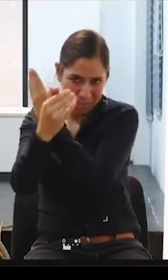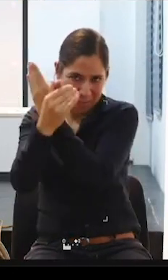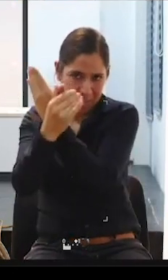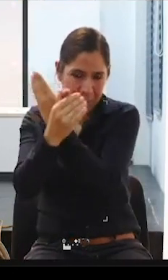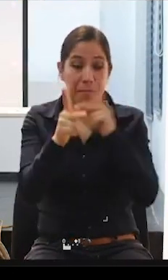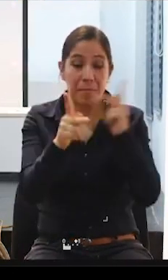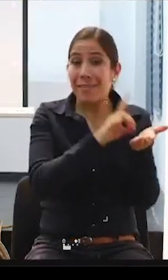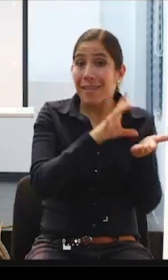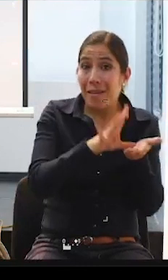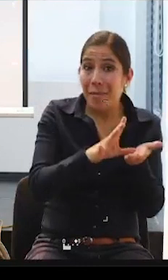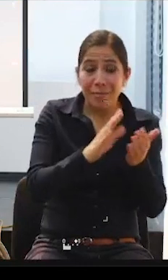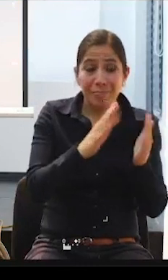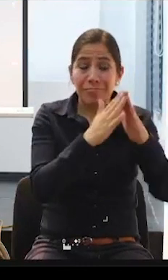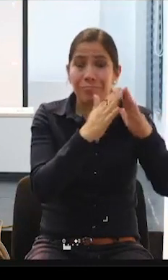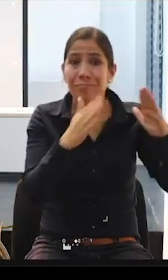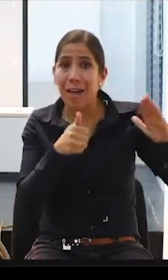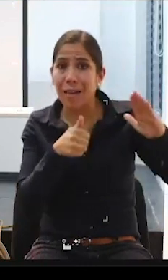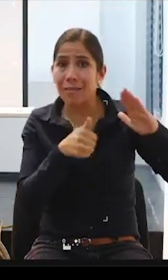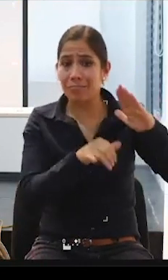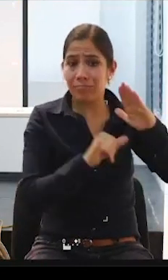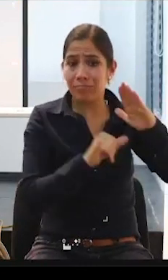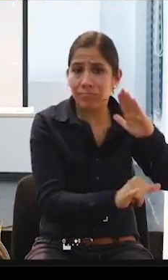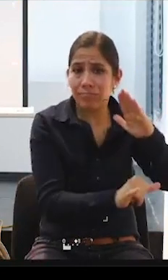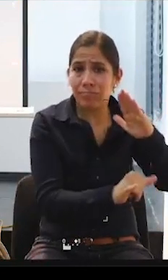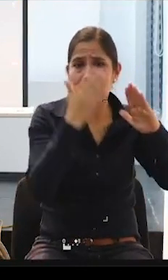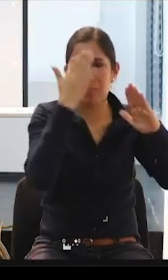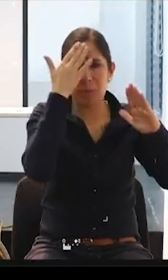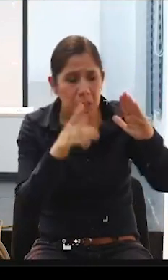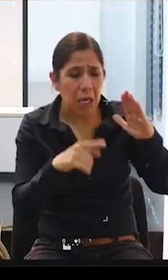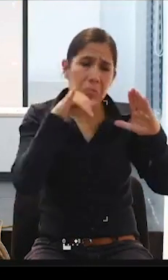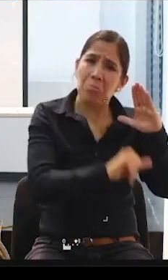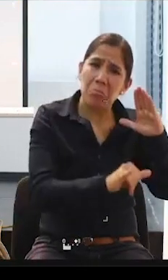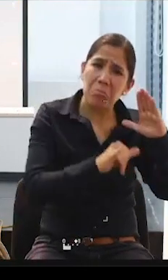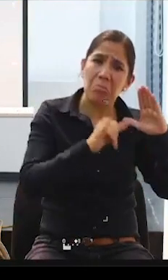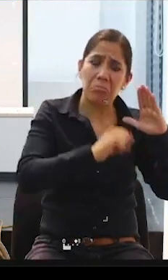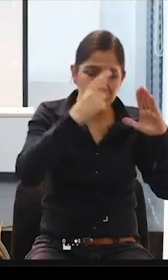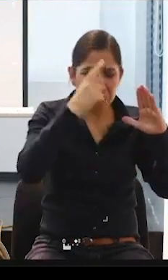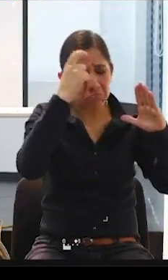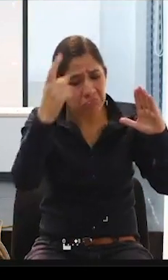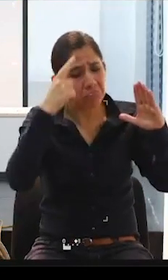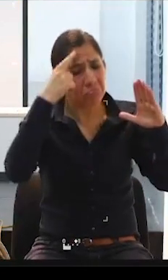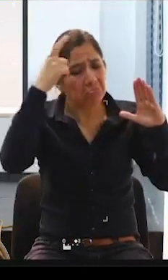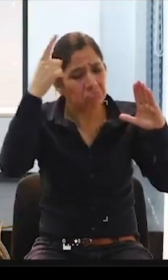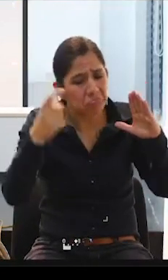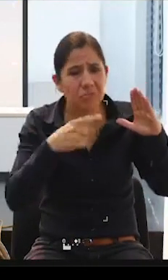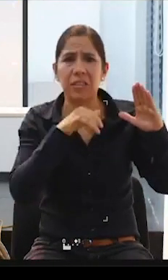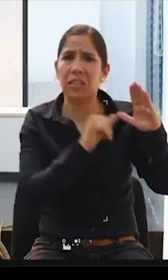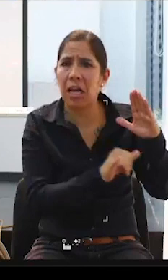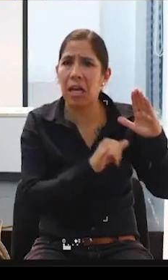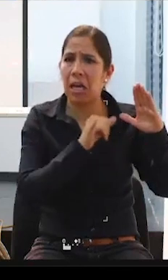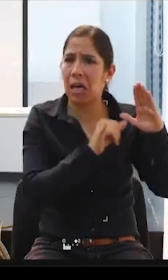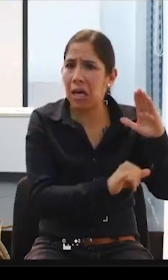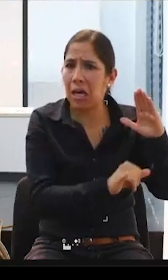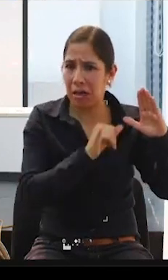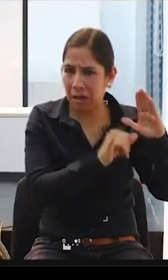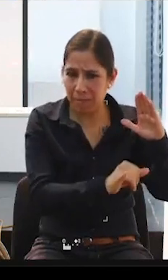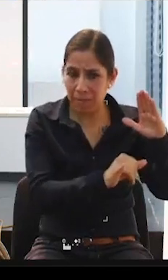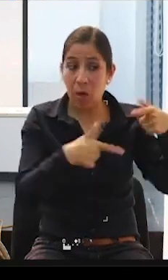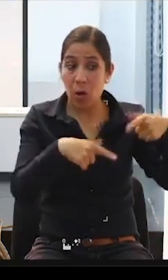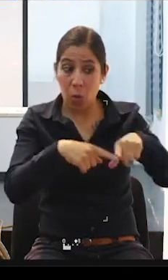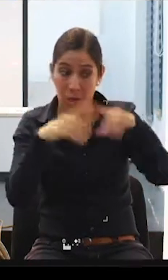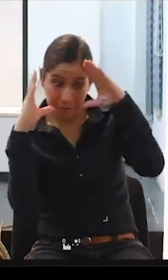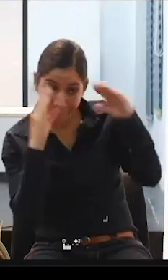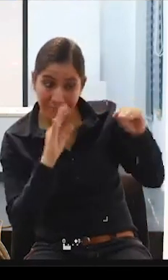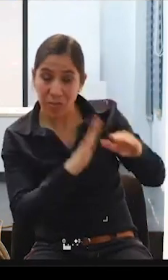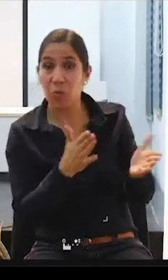deseando vivir sus vidas, anhelando lo que otras personas están viviendo, y una vez que ya conoce sus derechos, y que